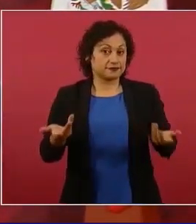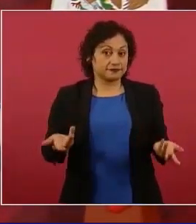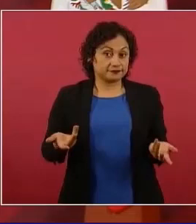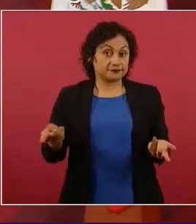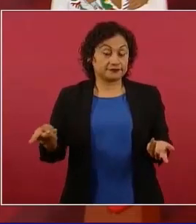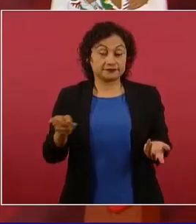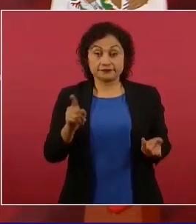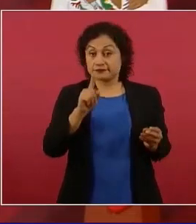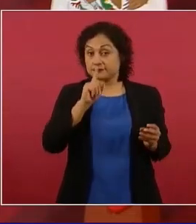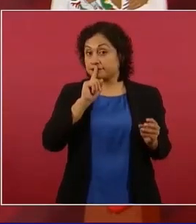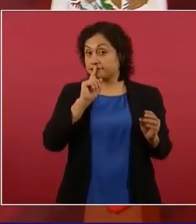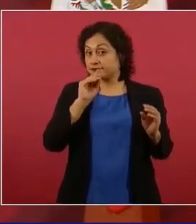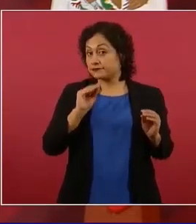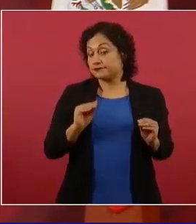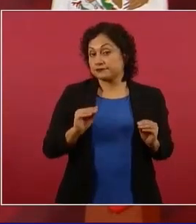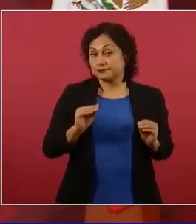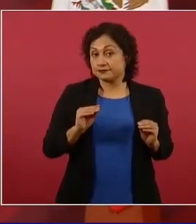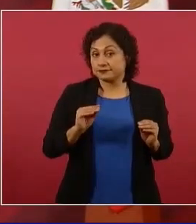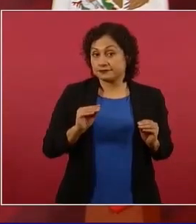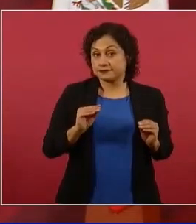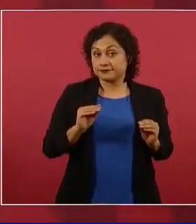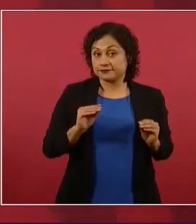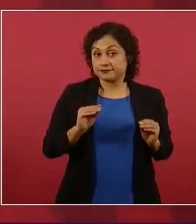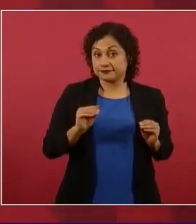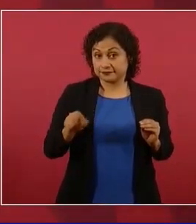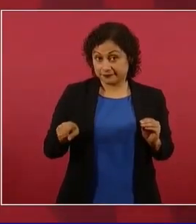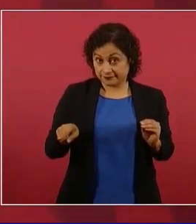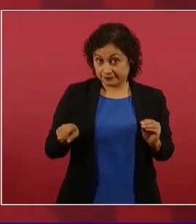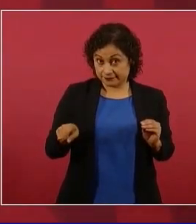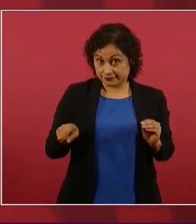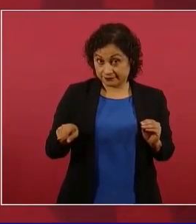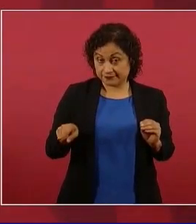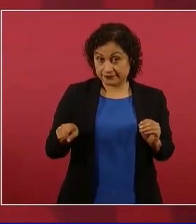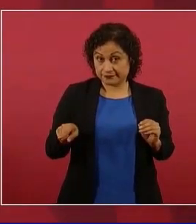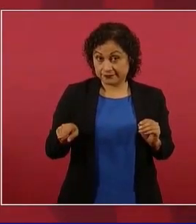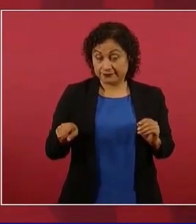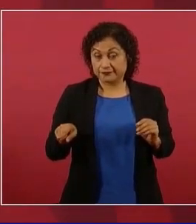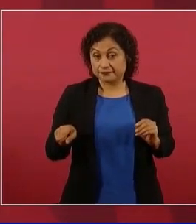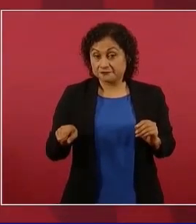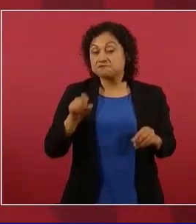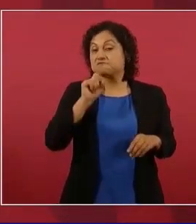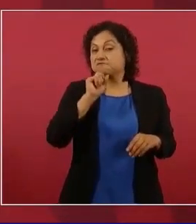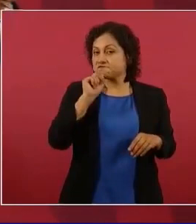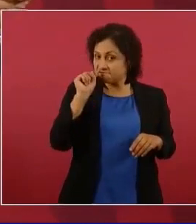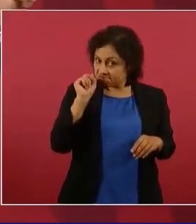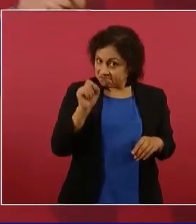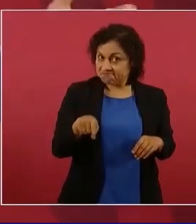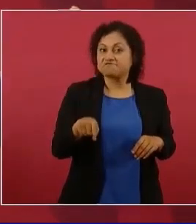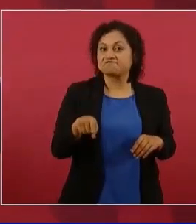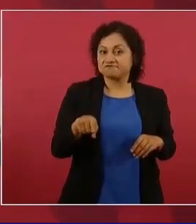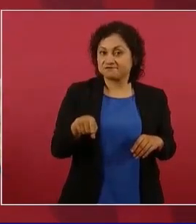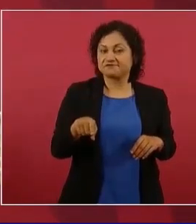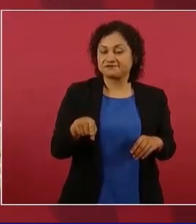callado, y no sólo él, sino los que